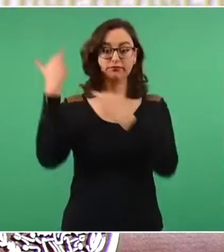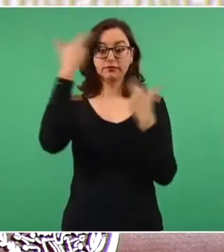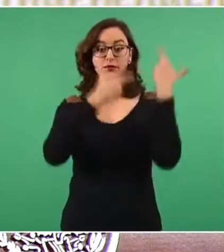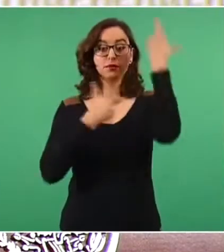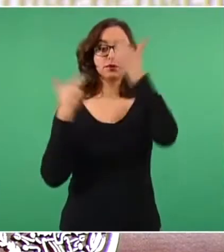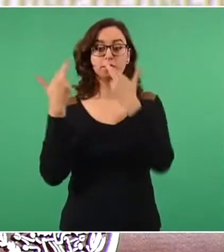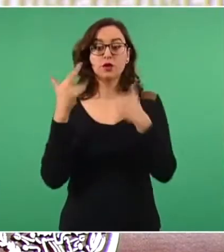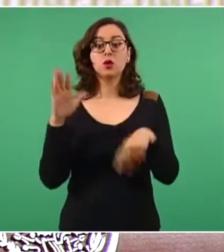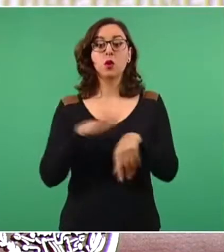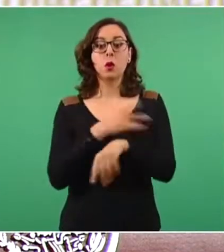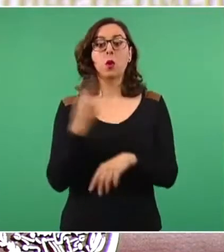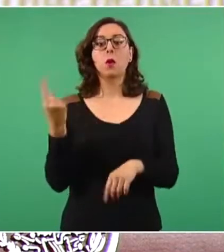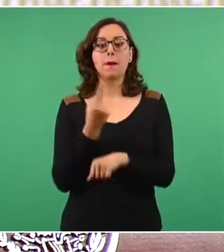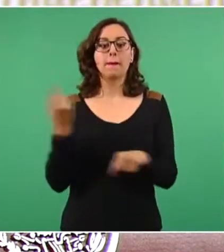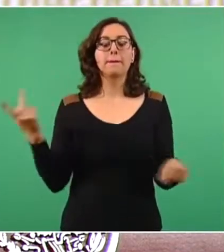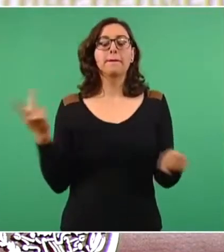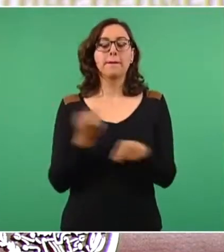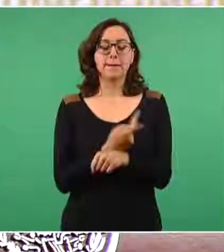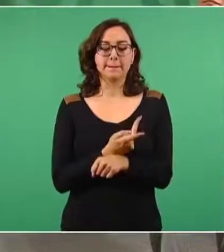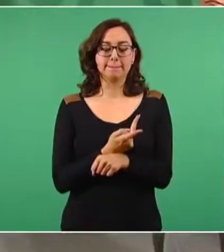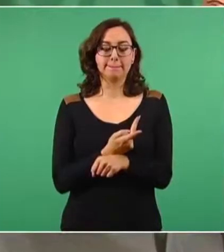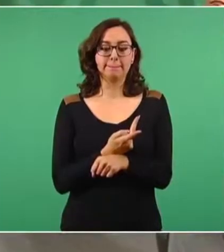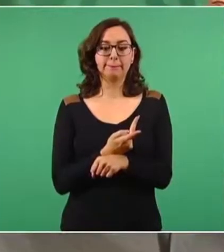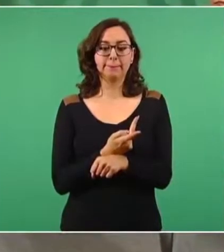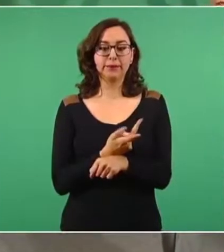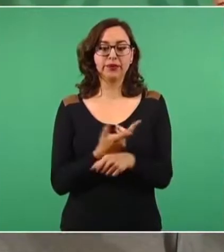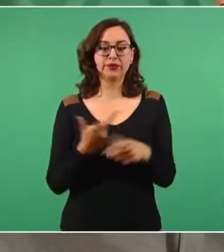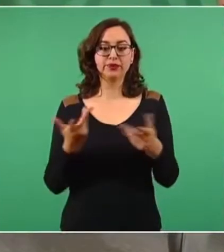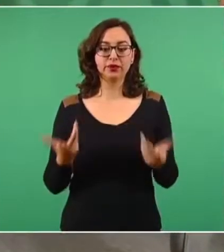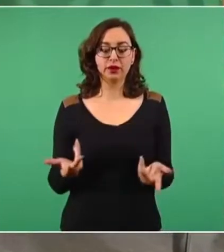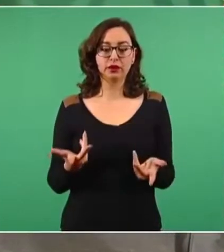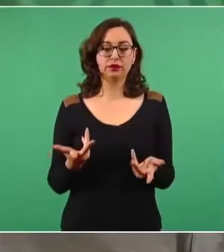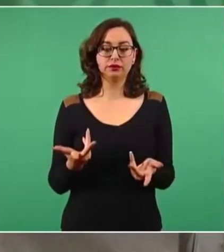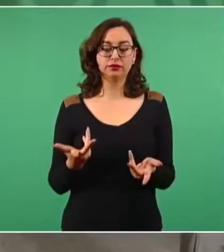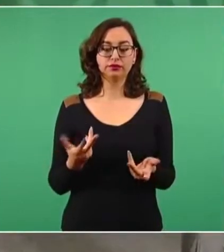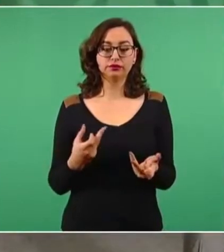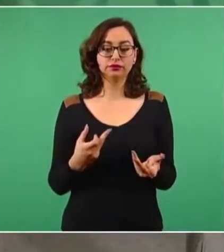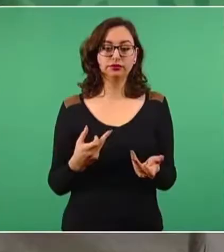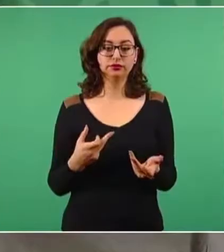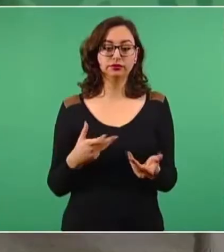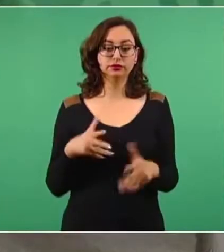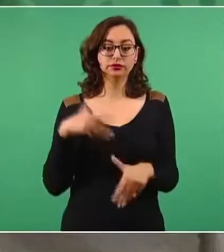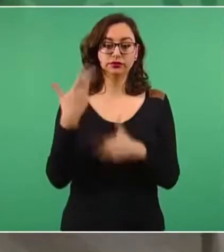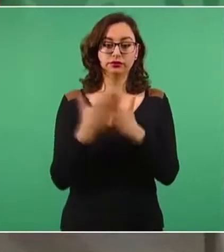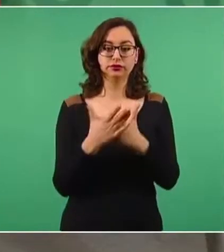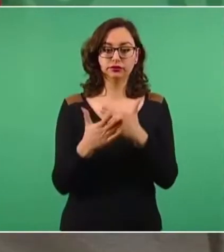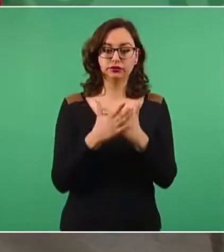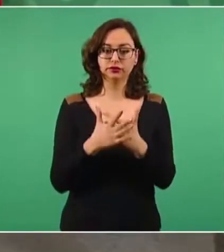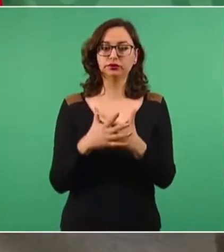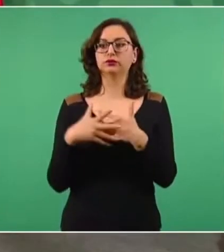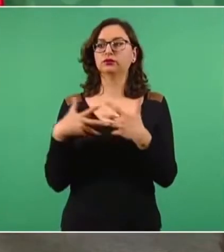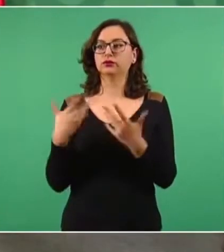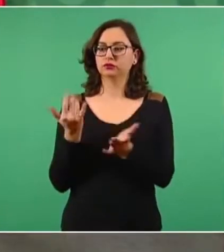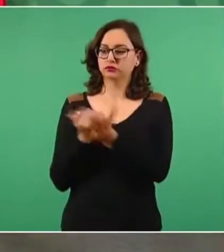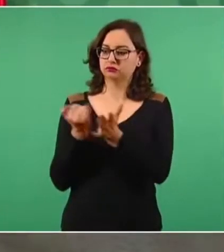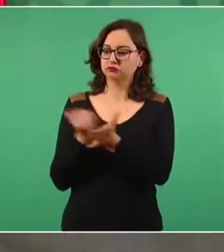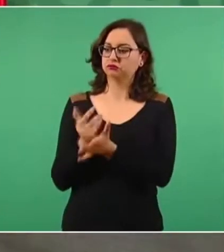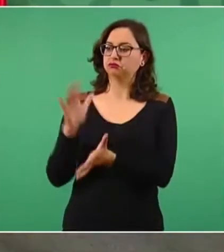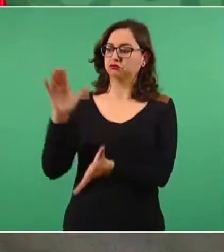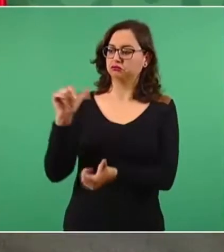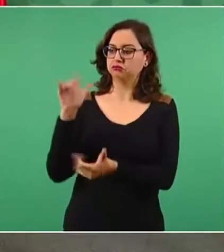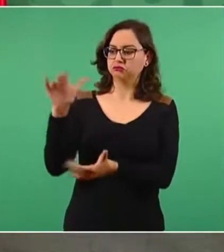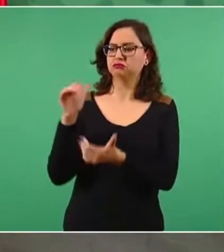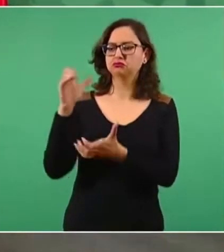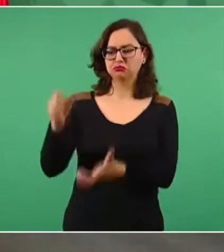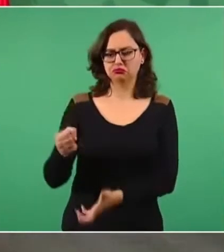se obtenga de recaudación, que vamos bien,